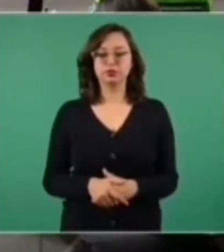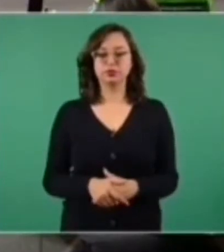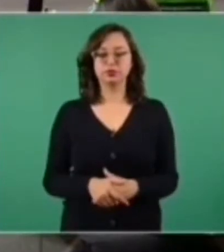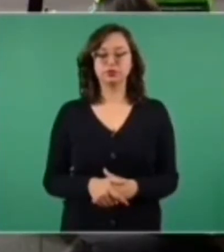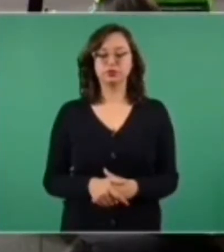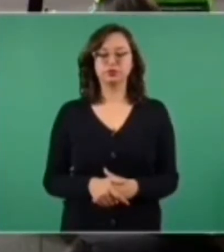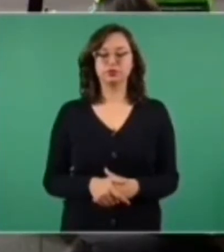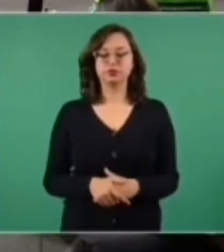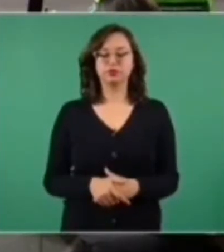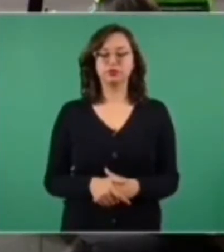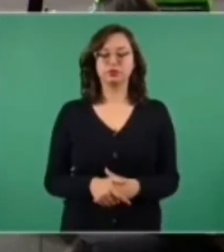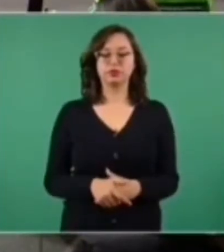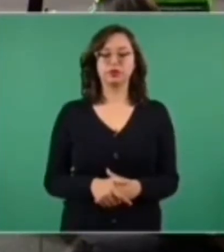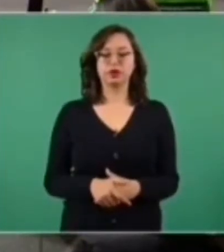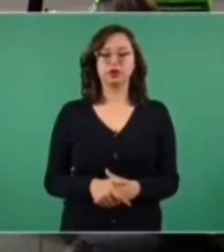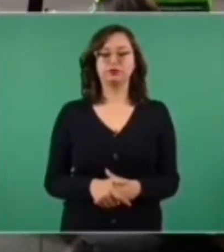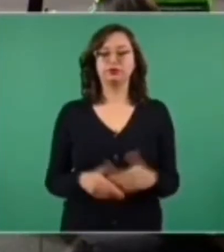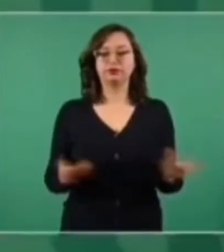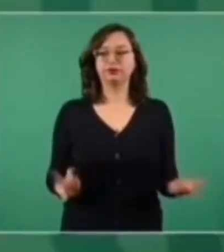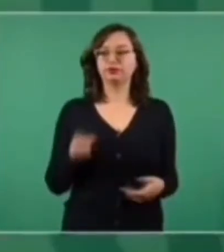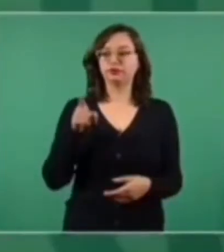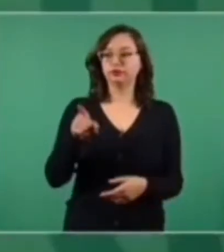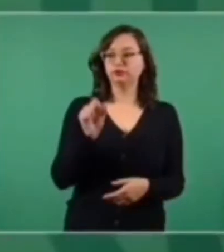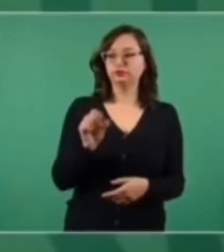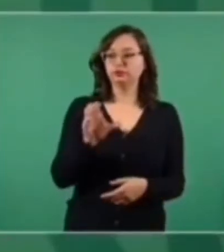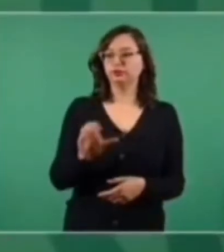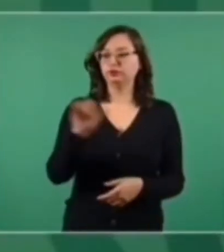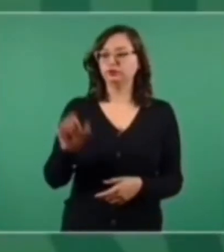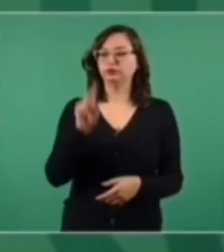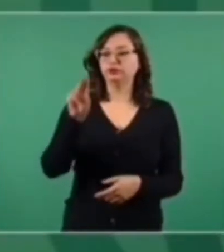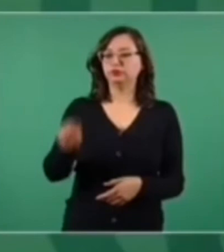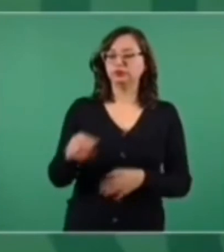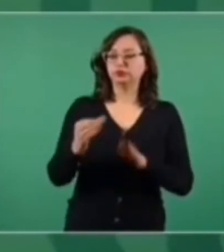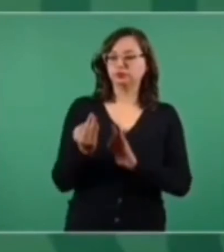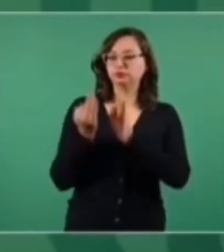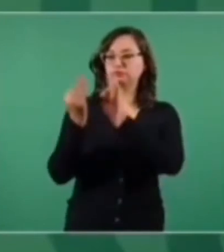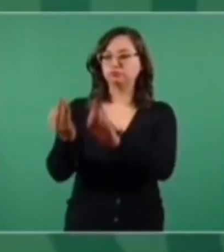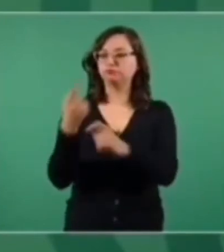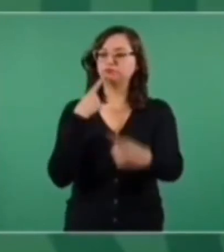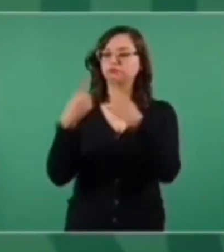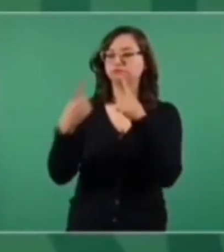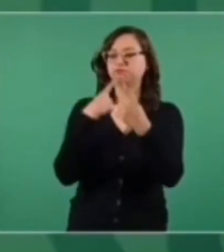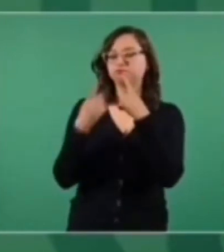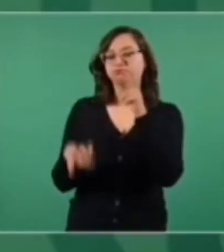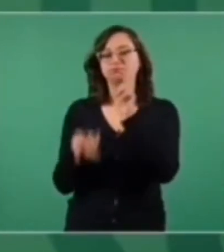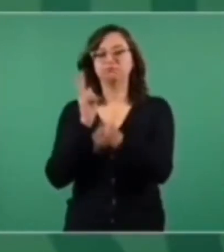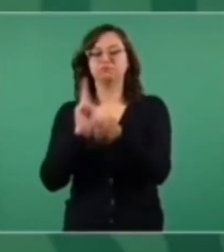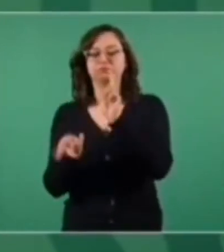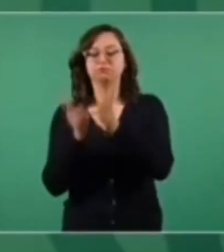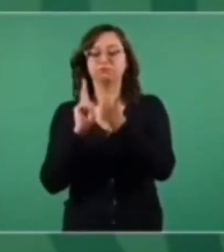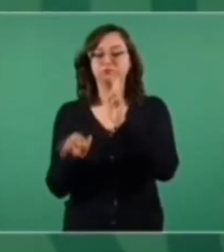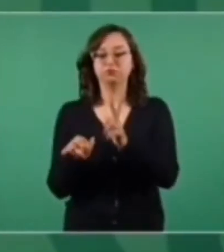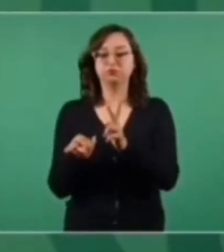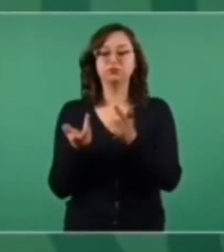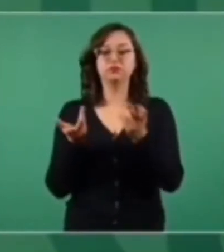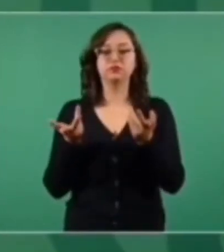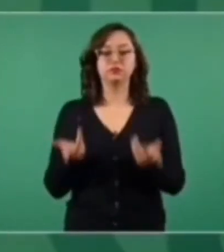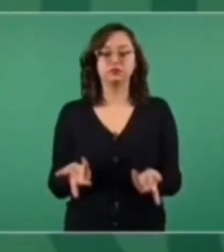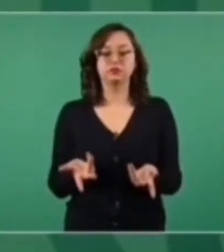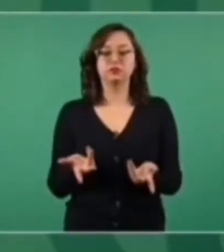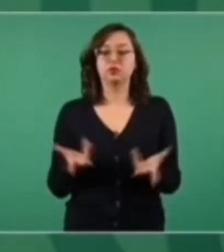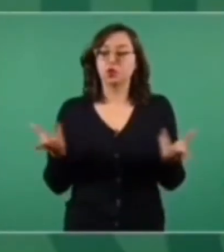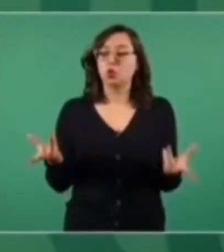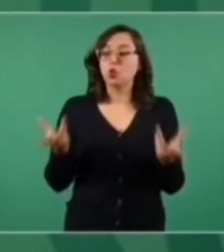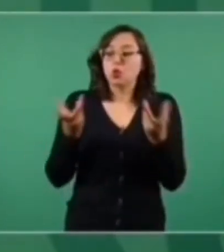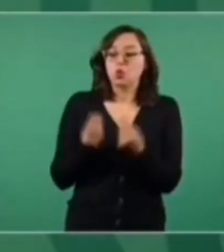Quiero hablar con el presidente de la Corte sobre este tema para ver si en